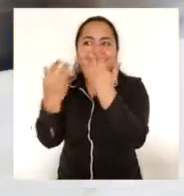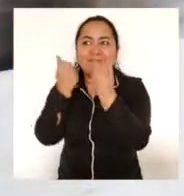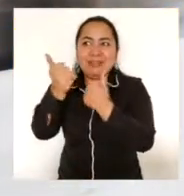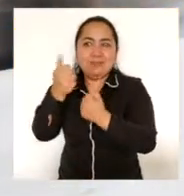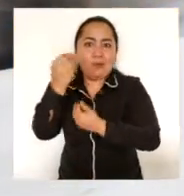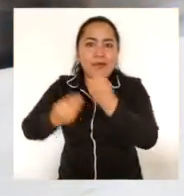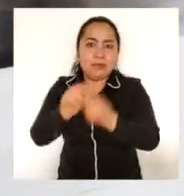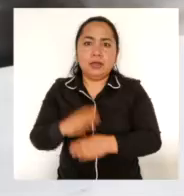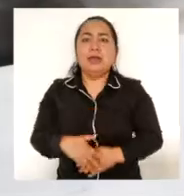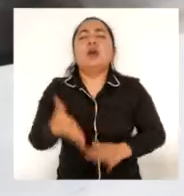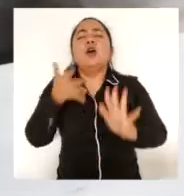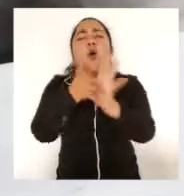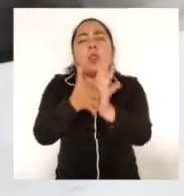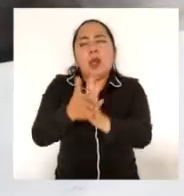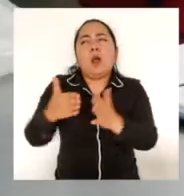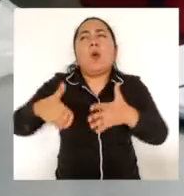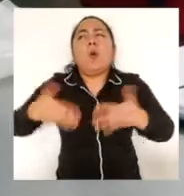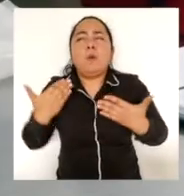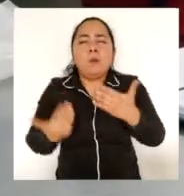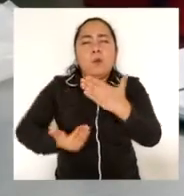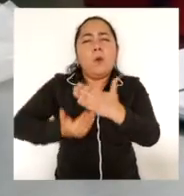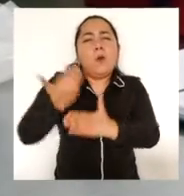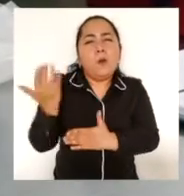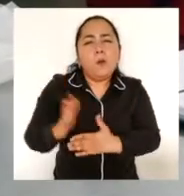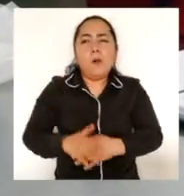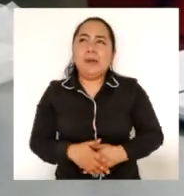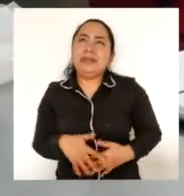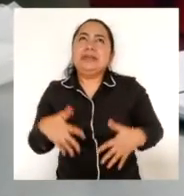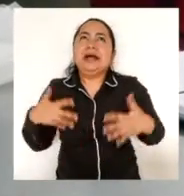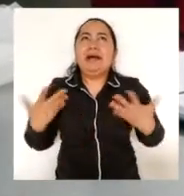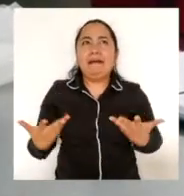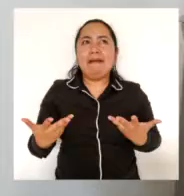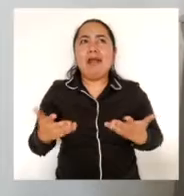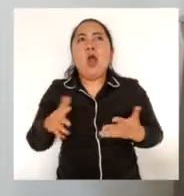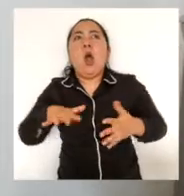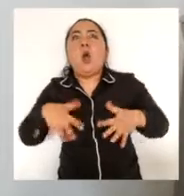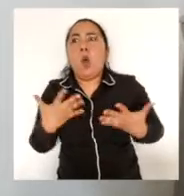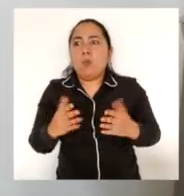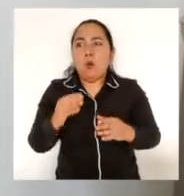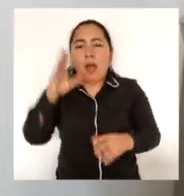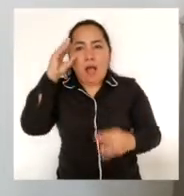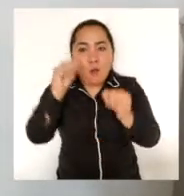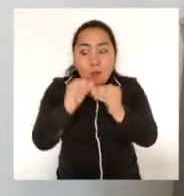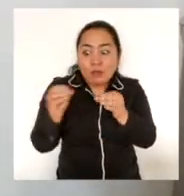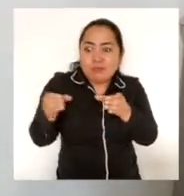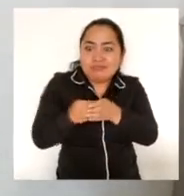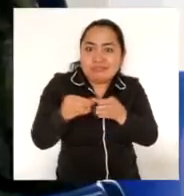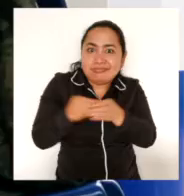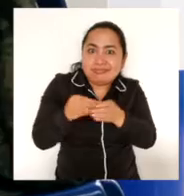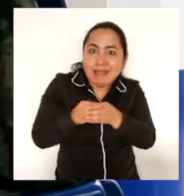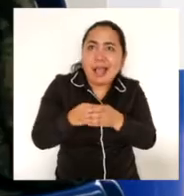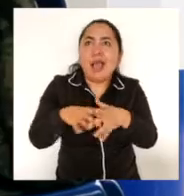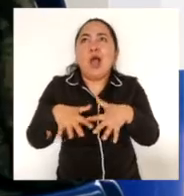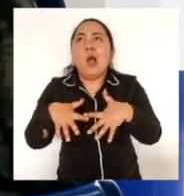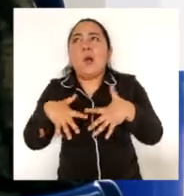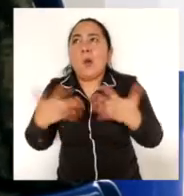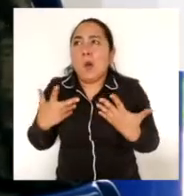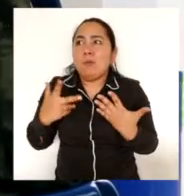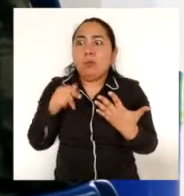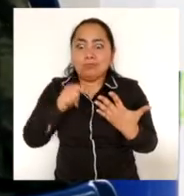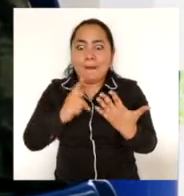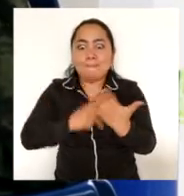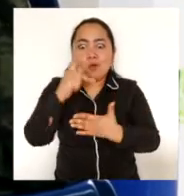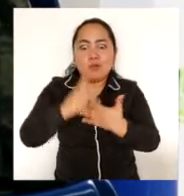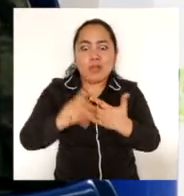empezamos un poquito de la historia, cómo empezamos en este cuento, cómo nos vinculamos con mis socios, cómo llevamos este